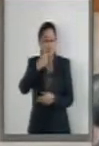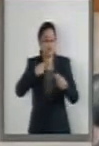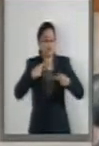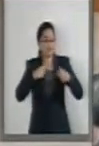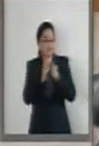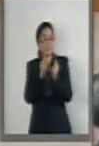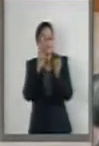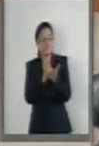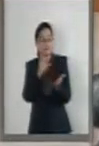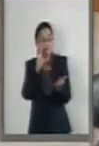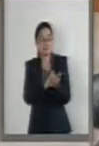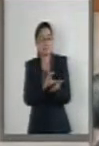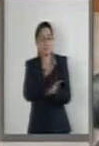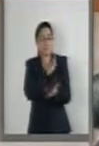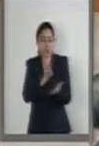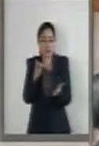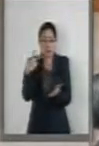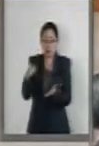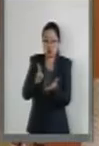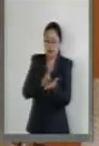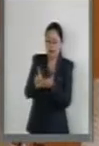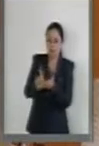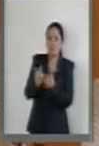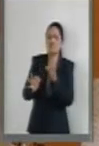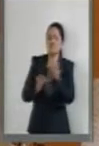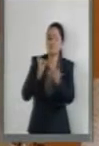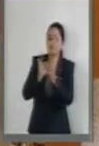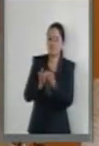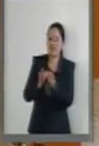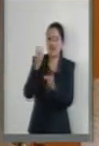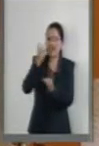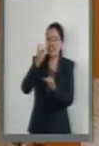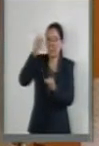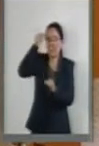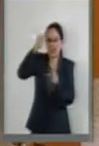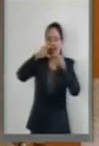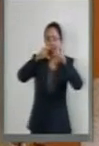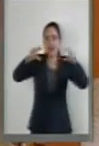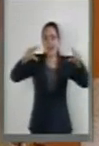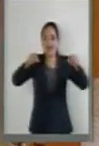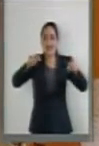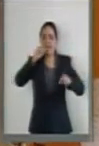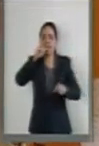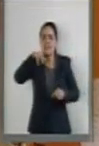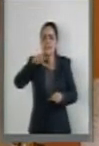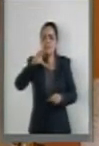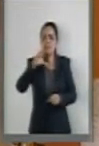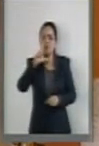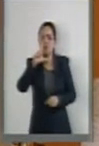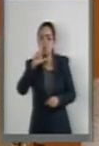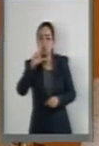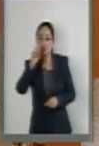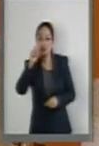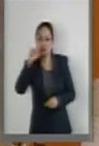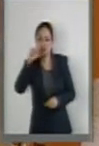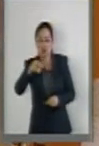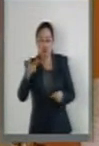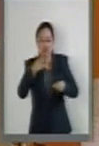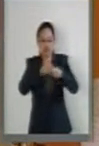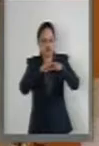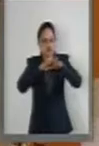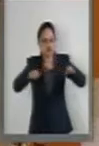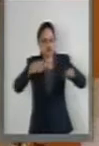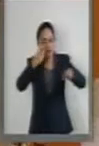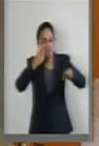este ejercicio que va a ser transversal, vertical y que hace operable y